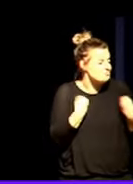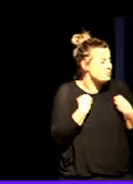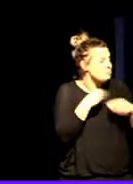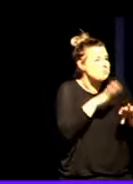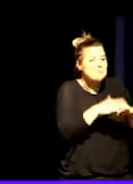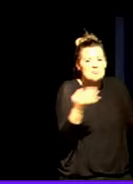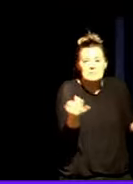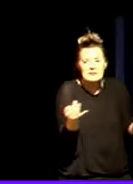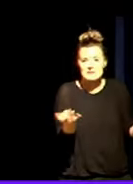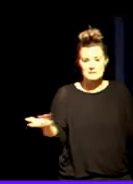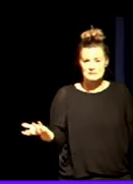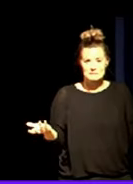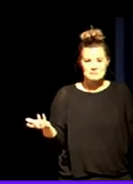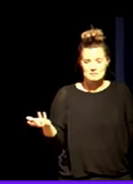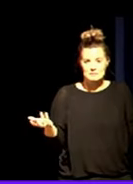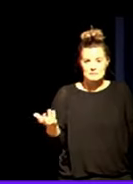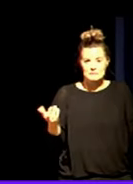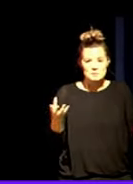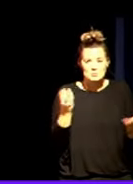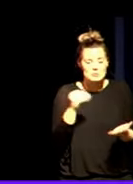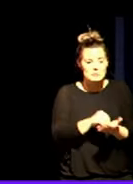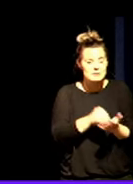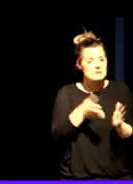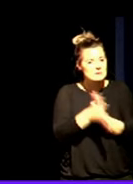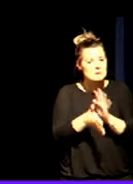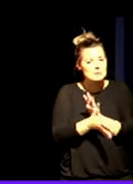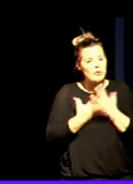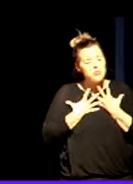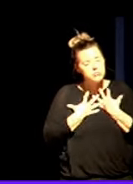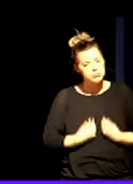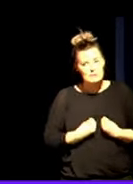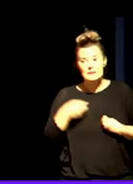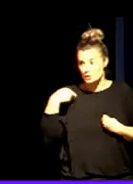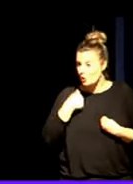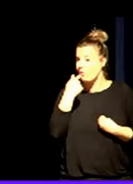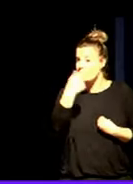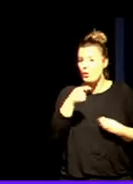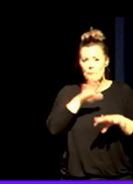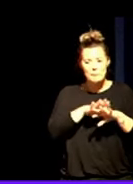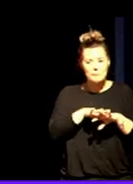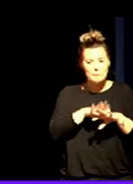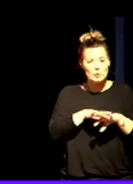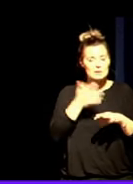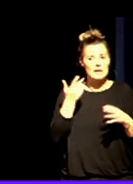con un sentimiento de pertenencia frustrada y esto lo digo porque tenemos muchos meses para detectar ese chico y ese chico